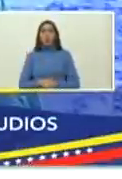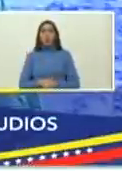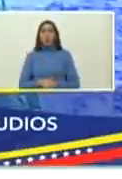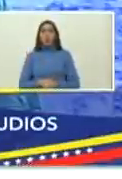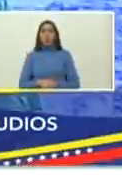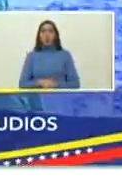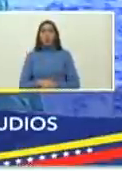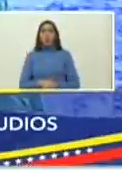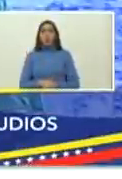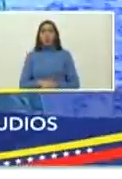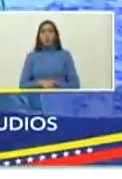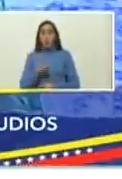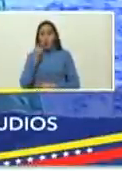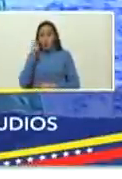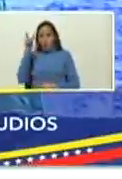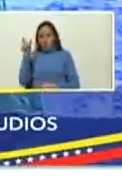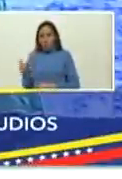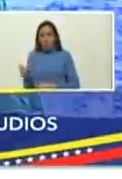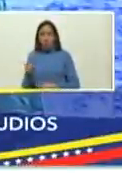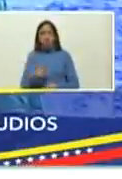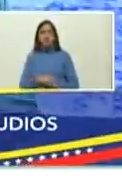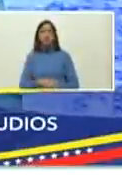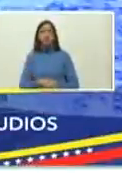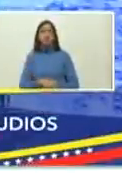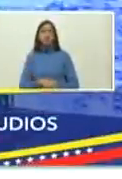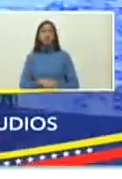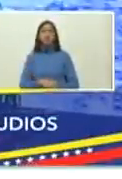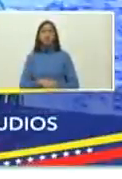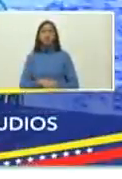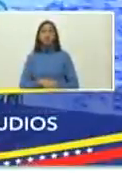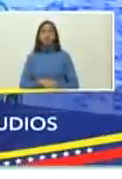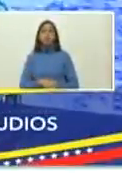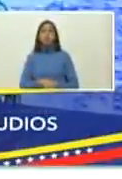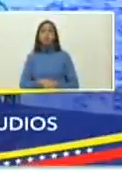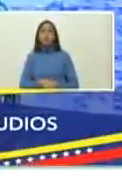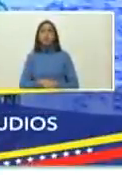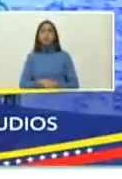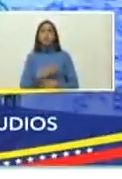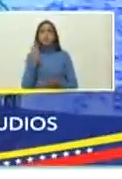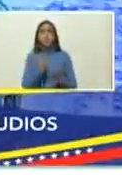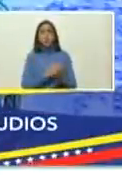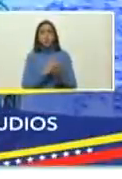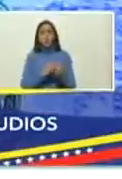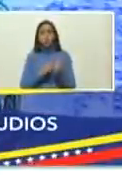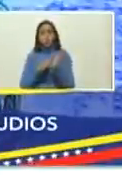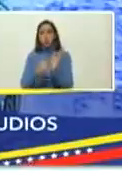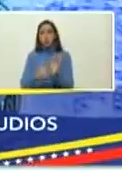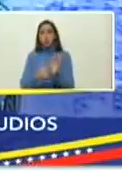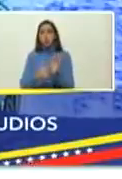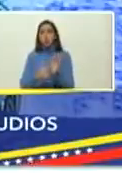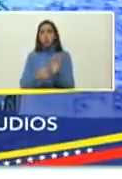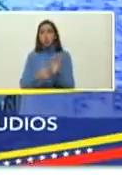Carlos Gómez Gómez Francisco Martín en esta portada